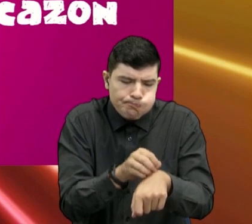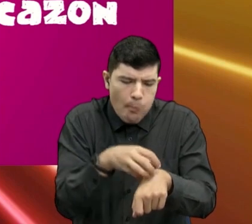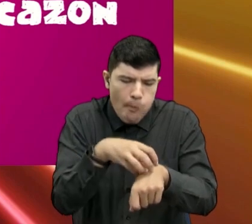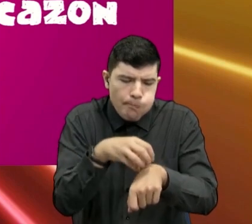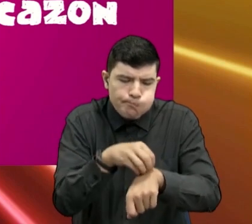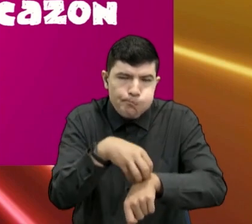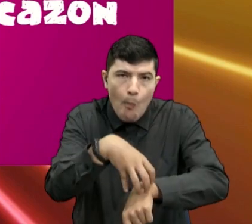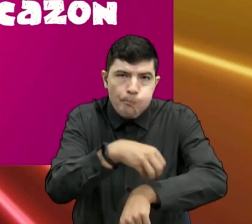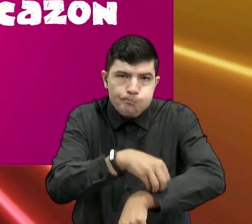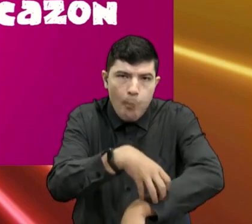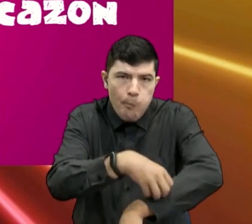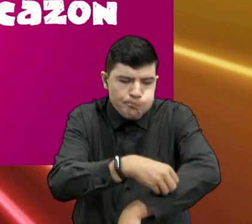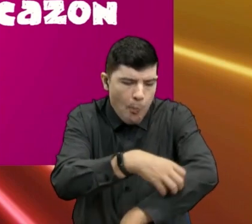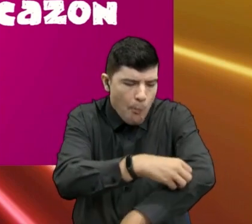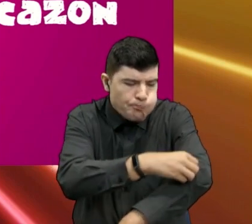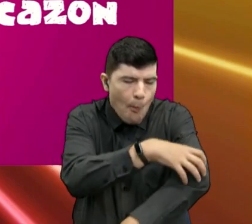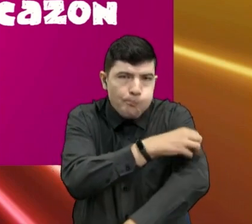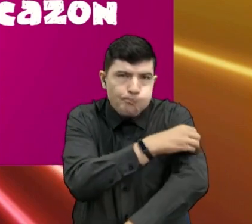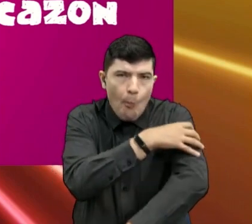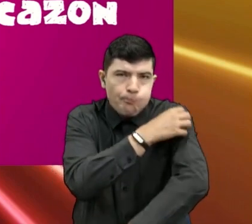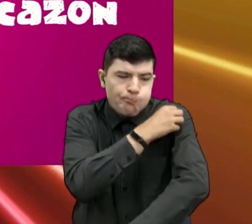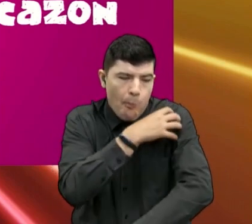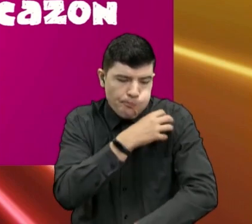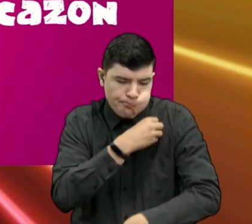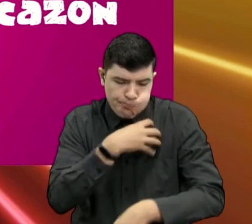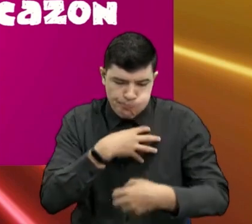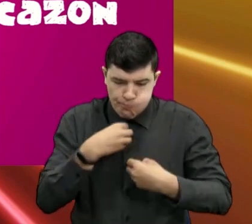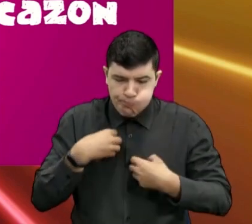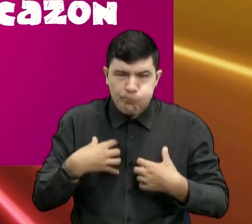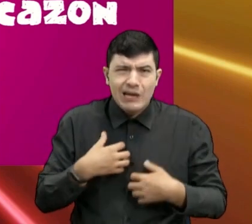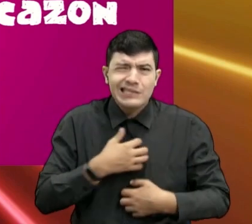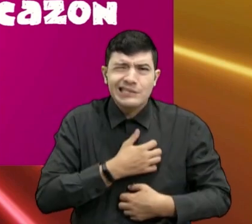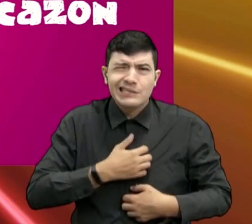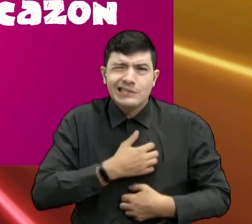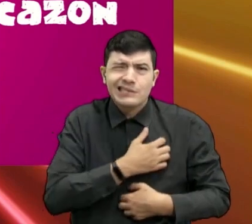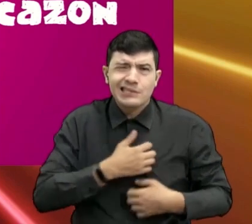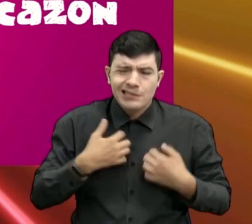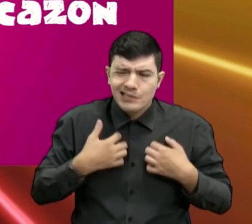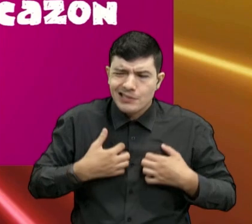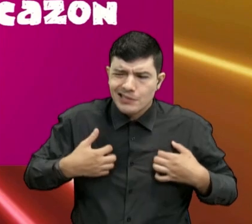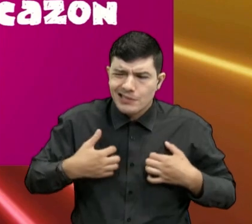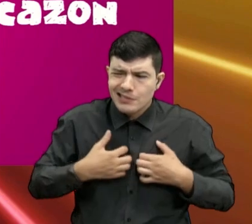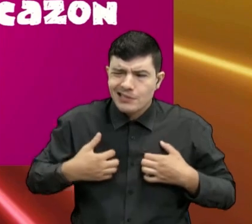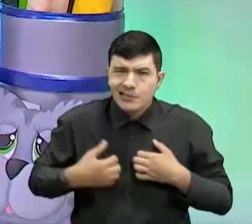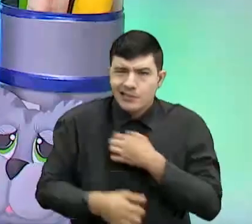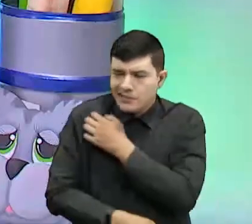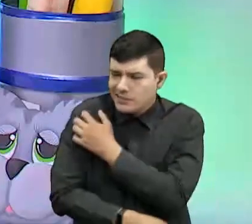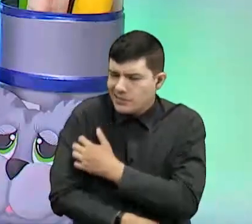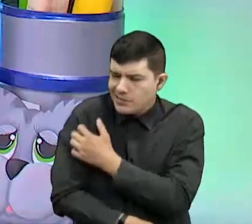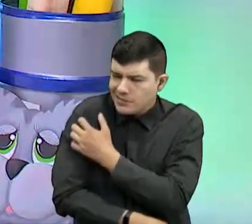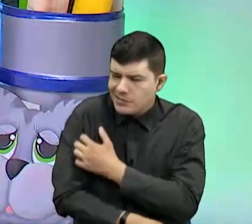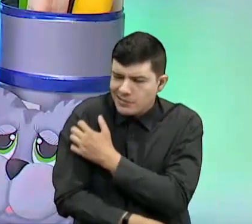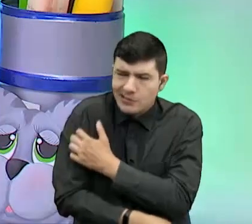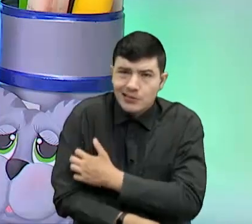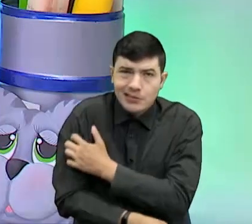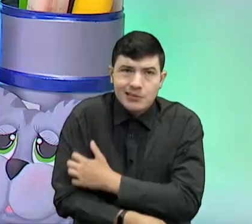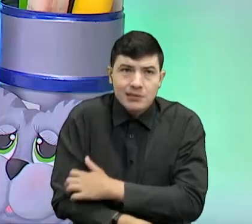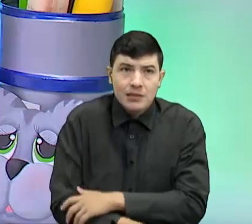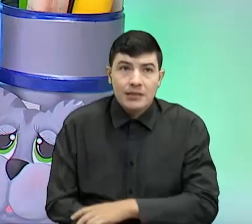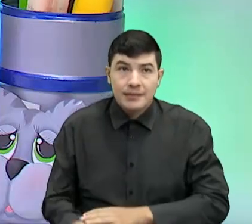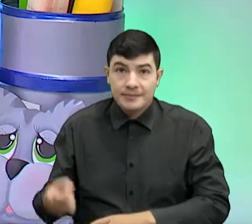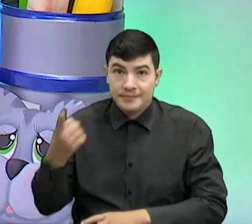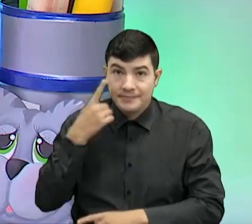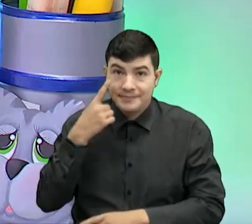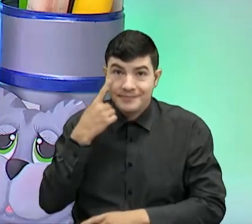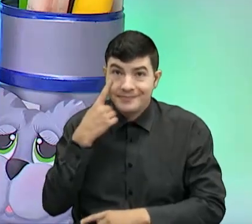sí. ¿Cierto? Que producen mucha picazón. dónde? En el cuerpo. En el cuerpo. Miren, yo tengo una marca de la varicela. De hecho, acá en mi